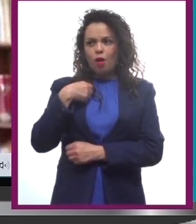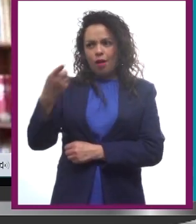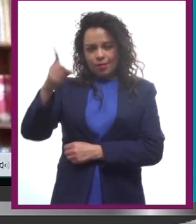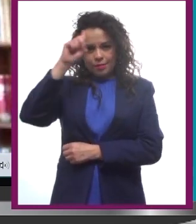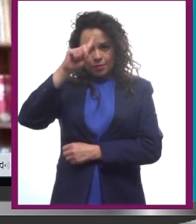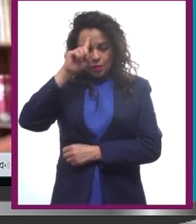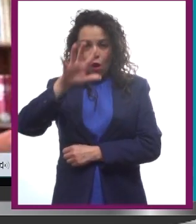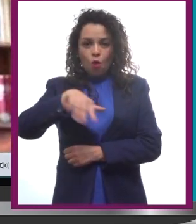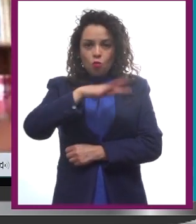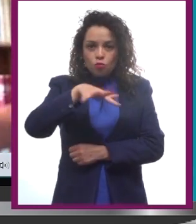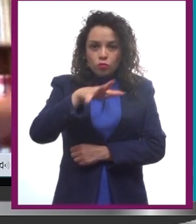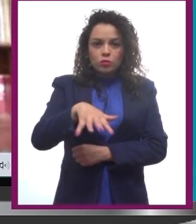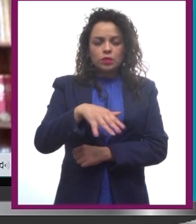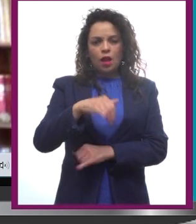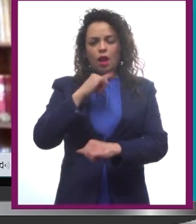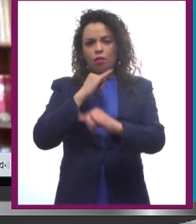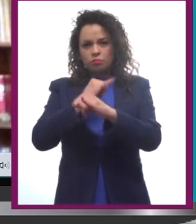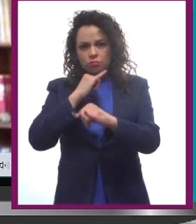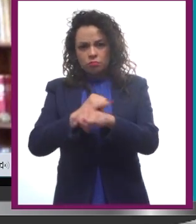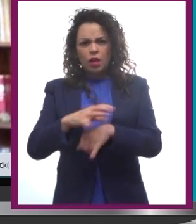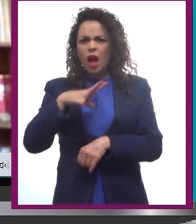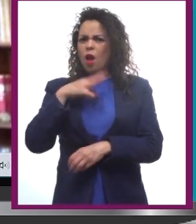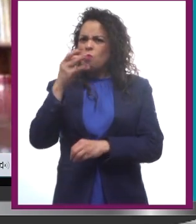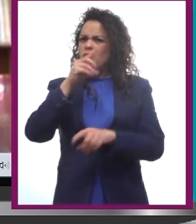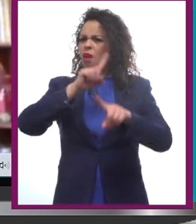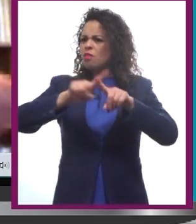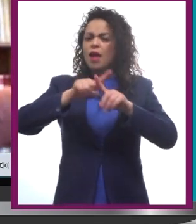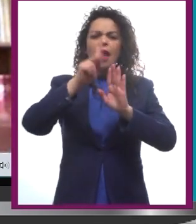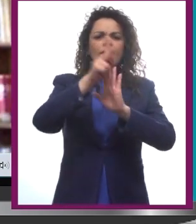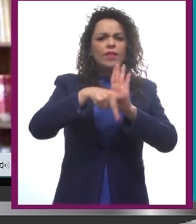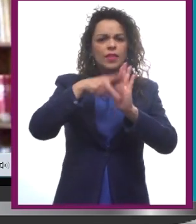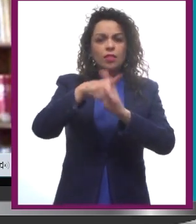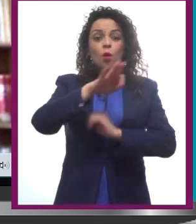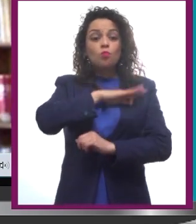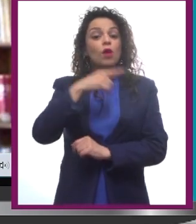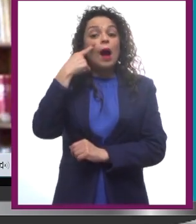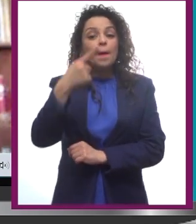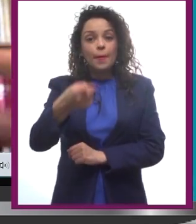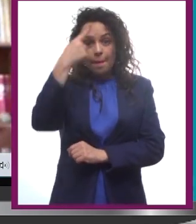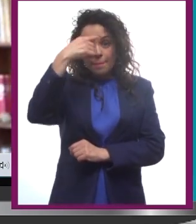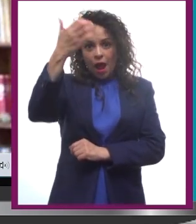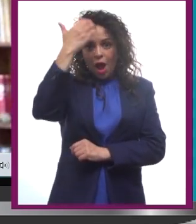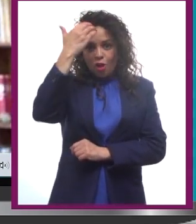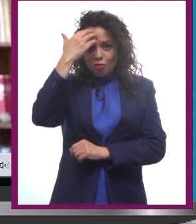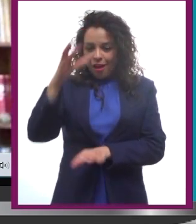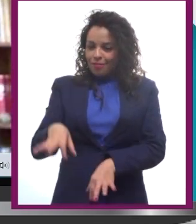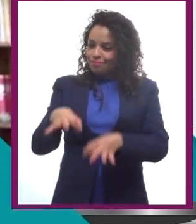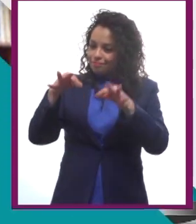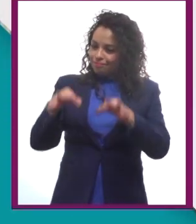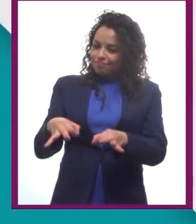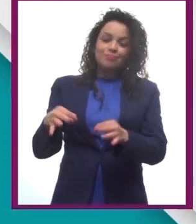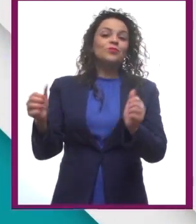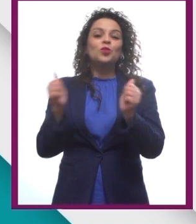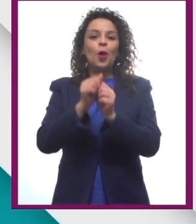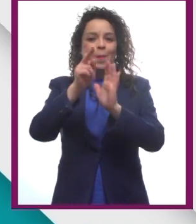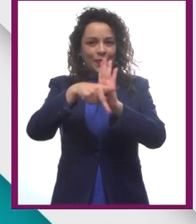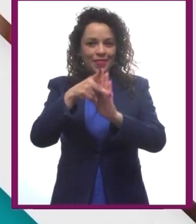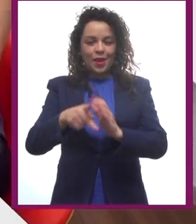hay mucha información de Campbell, hay muchos videos que pueden ver y conocerlo personalmente, bueno, a través del video.